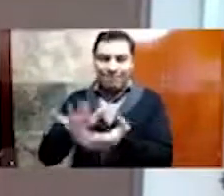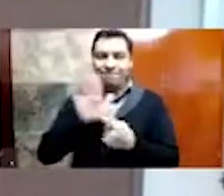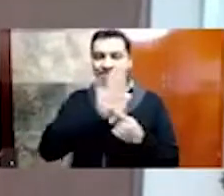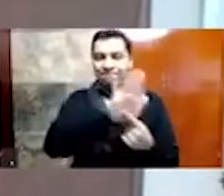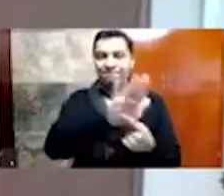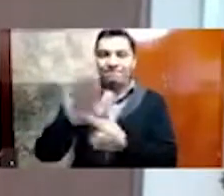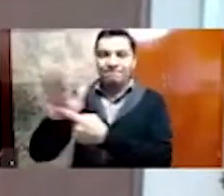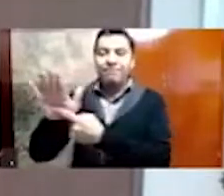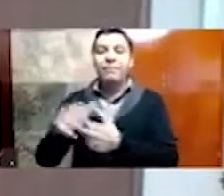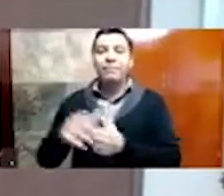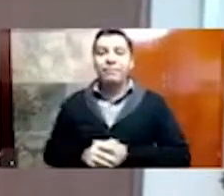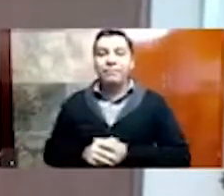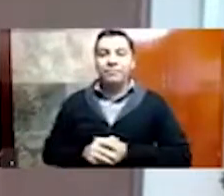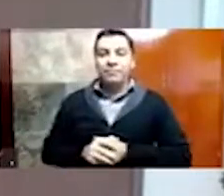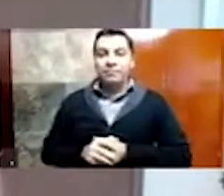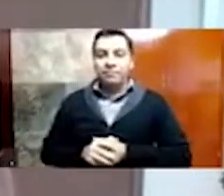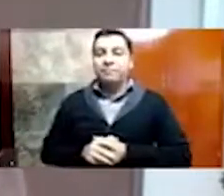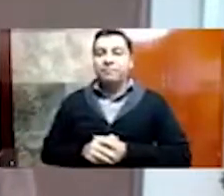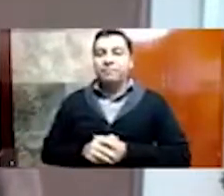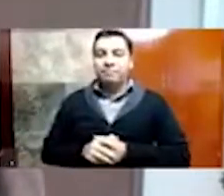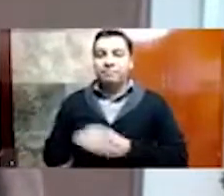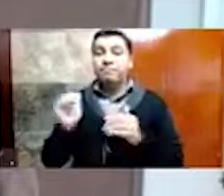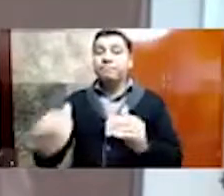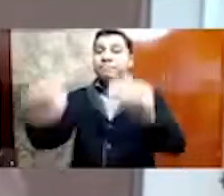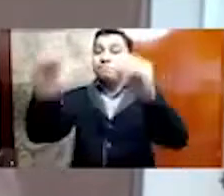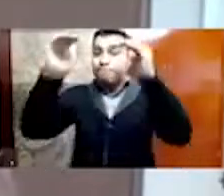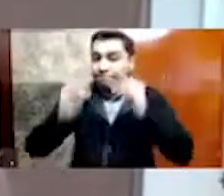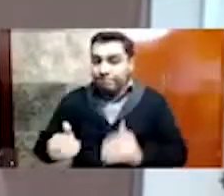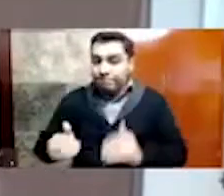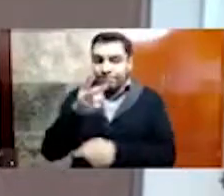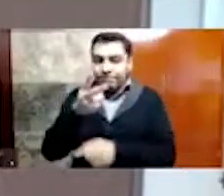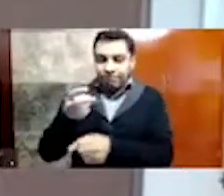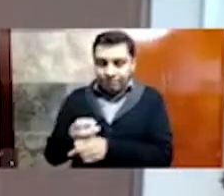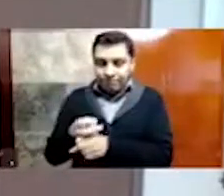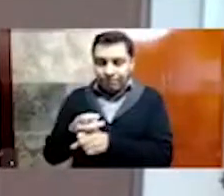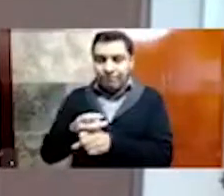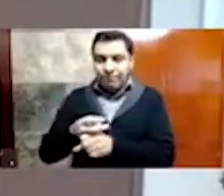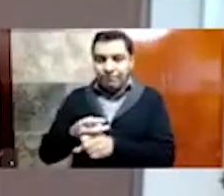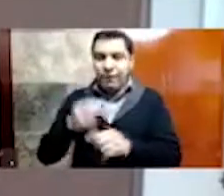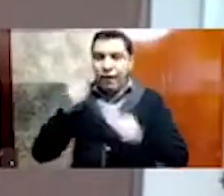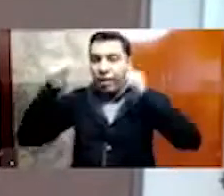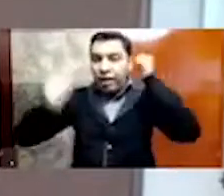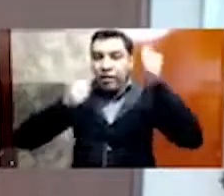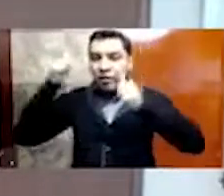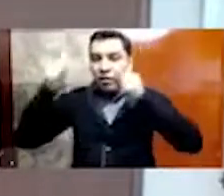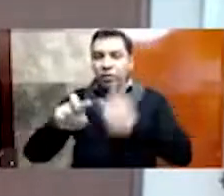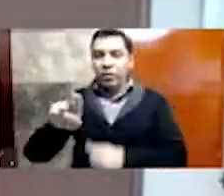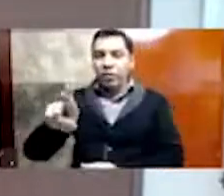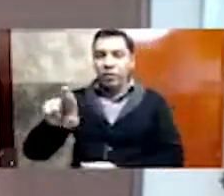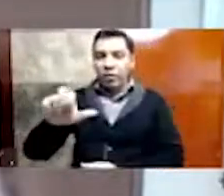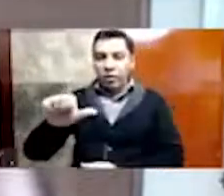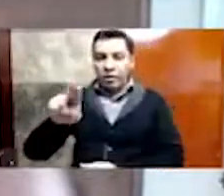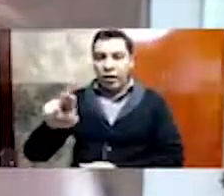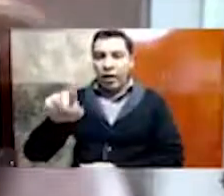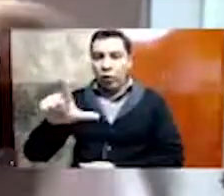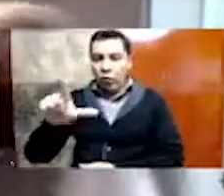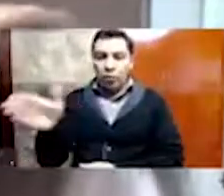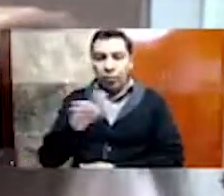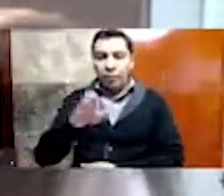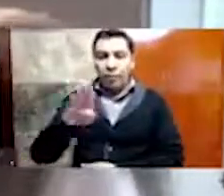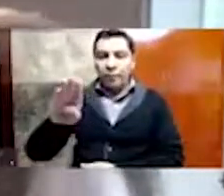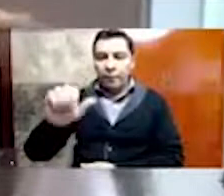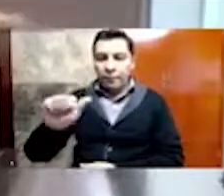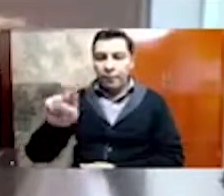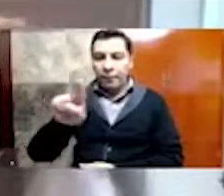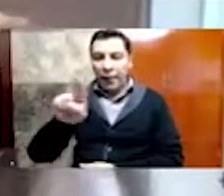Le cedo la palabra a nuestro invitado de honor del día de hoy, el arqueólogo Raúl Barrera. Y Raúl Barrera, pues me gustaría que